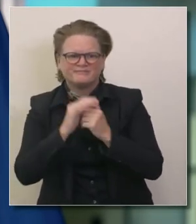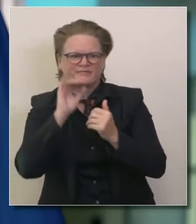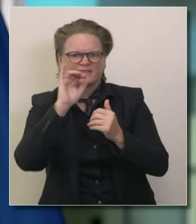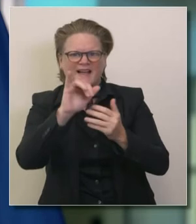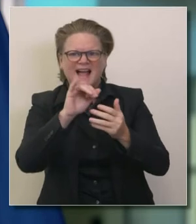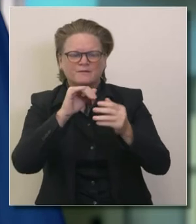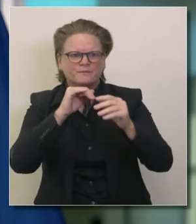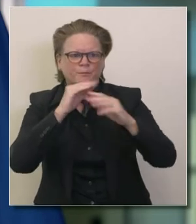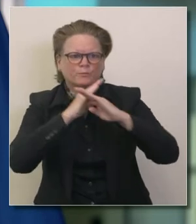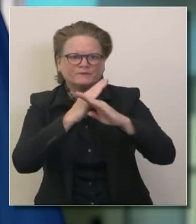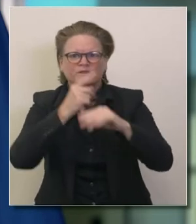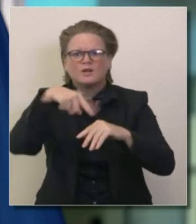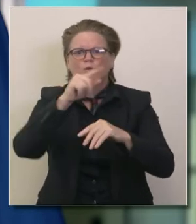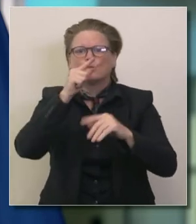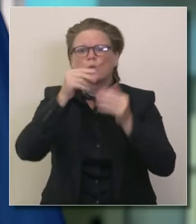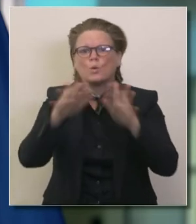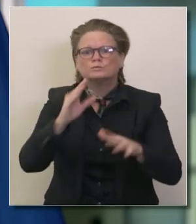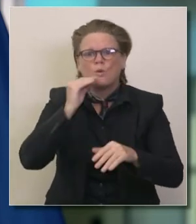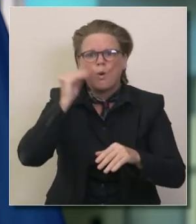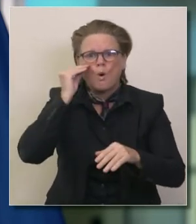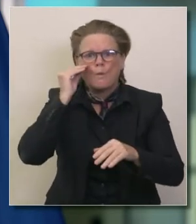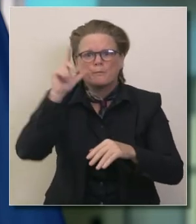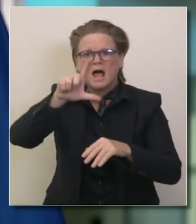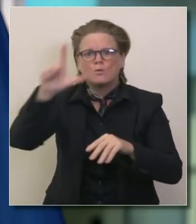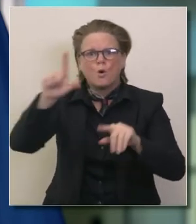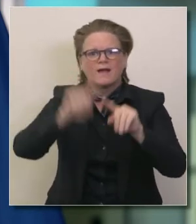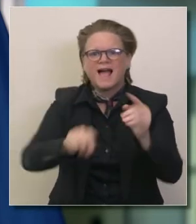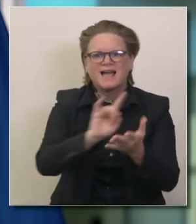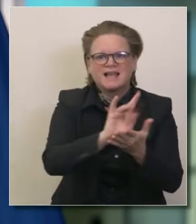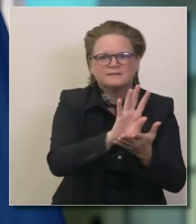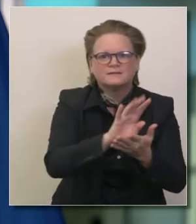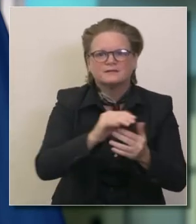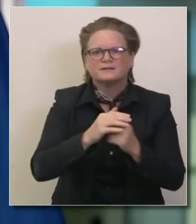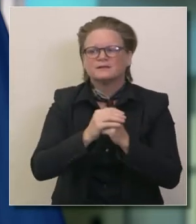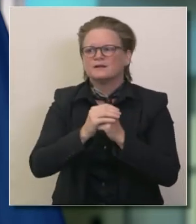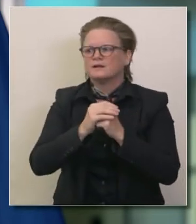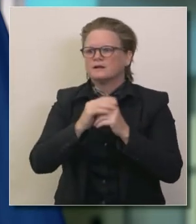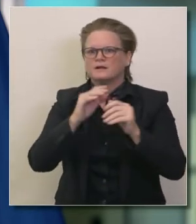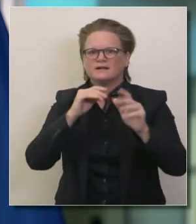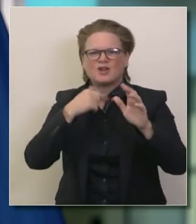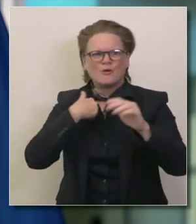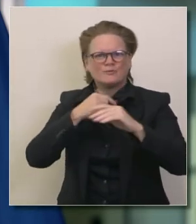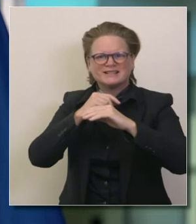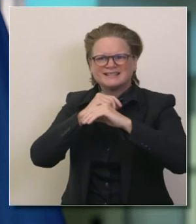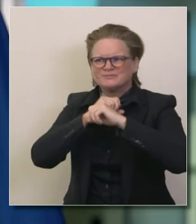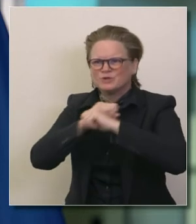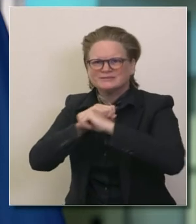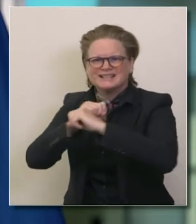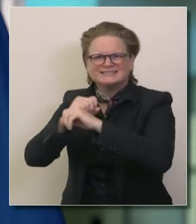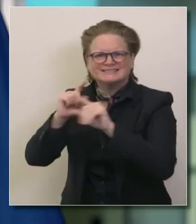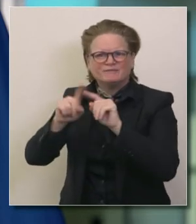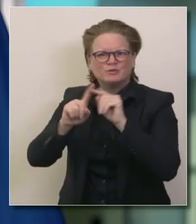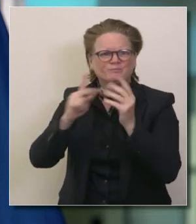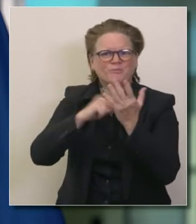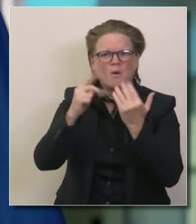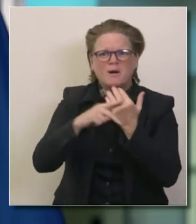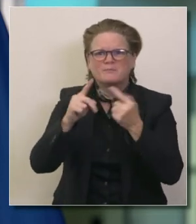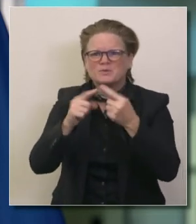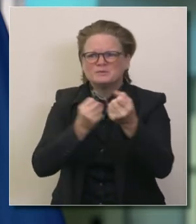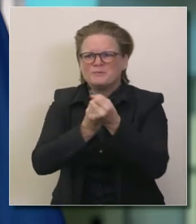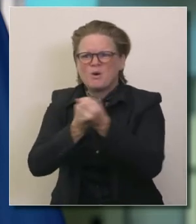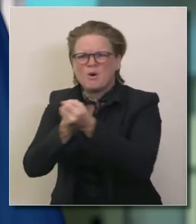de propiedades incluyendo escuelas públicas para que la gente pueda volver al trabajo para que la gente pueda tener el apoyo que necesitan